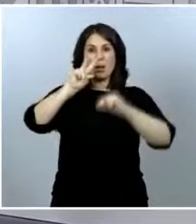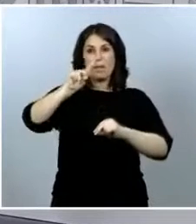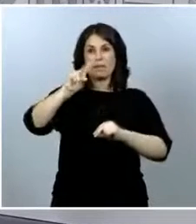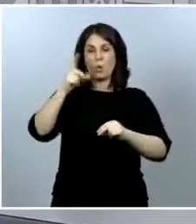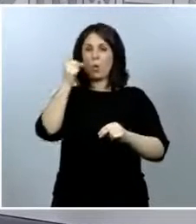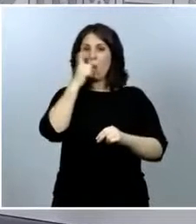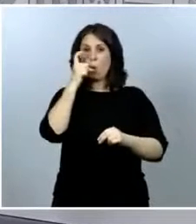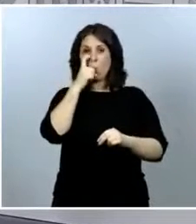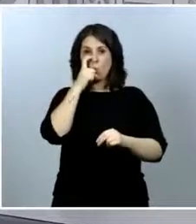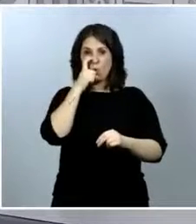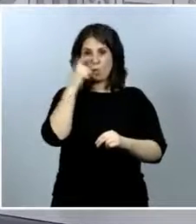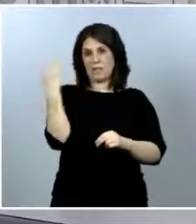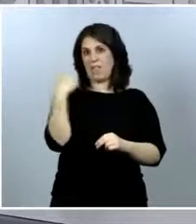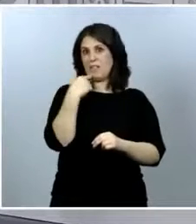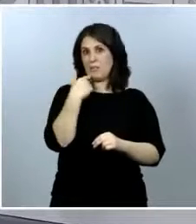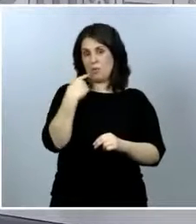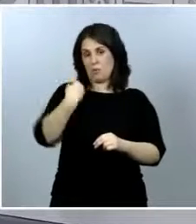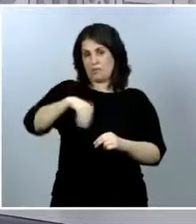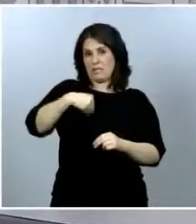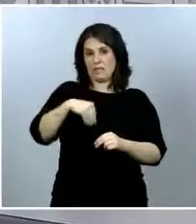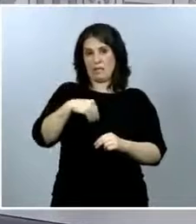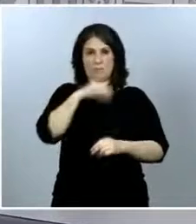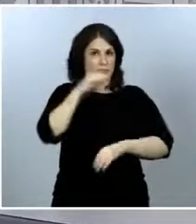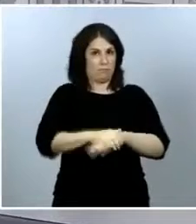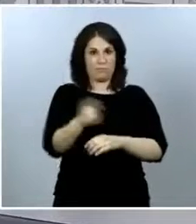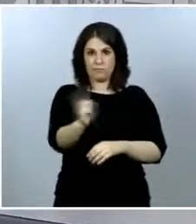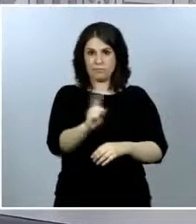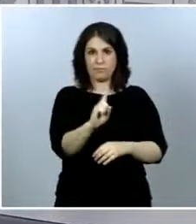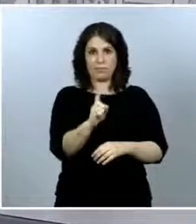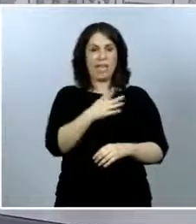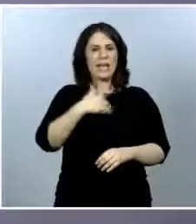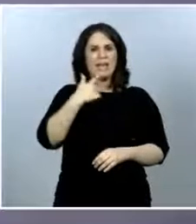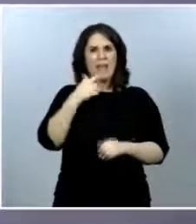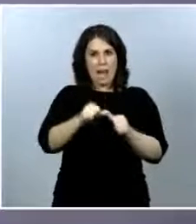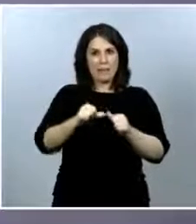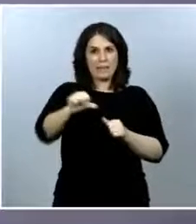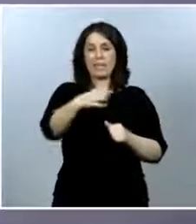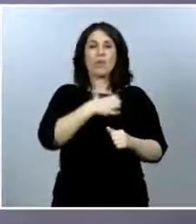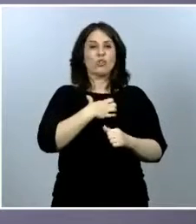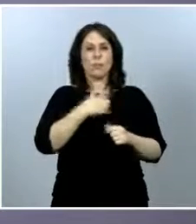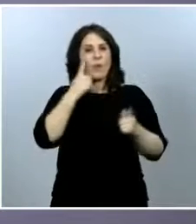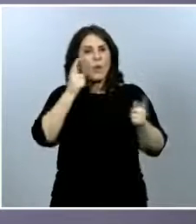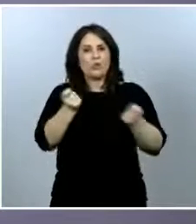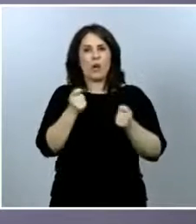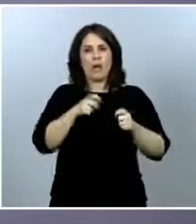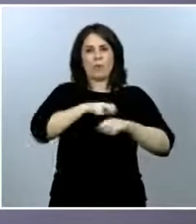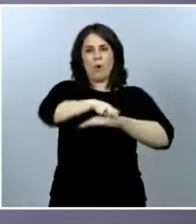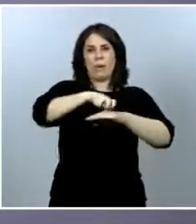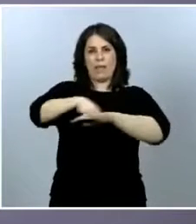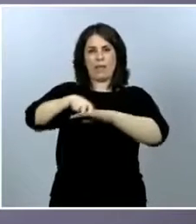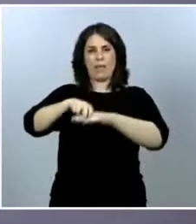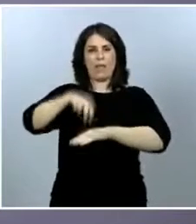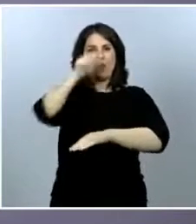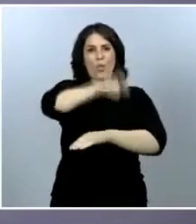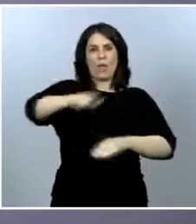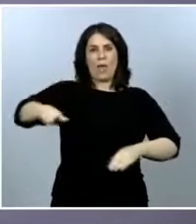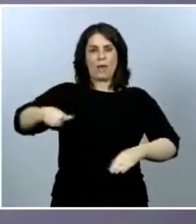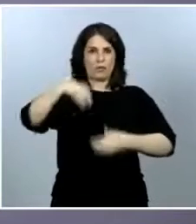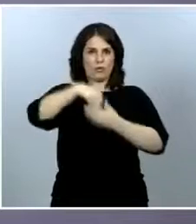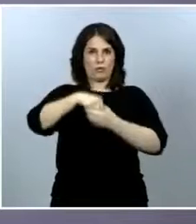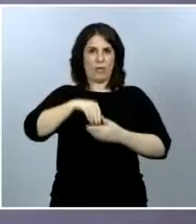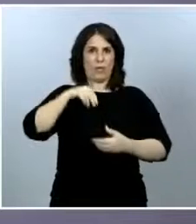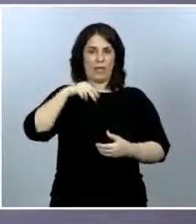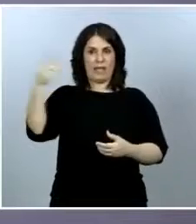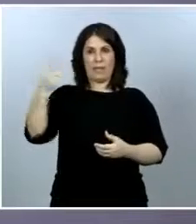como ya ha anunciado el presidente. Por tanto, a partir de ese momento no se podrá controlar la movilidad de los ciudadanos de estas provincias y podrán